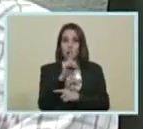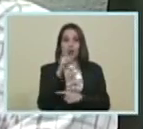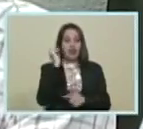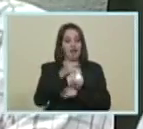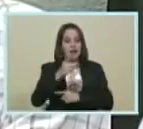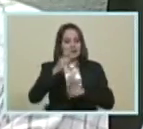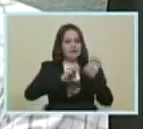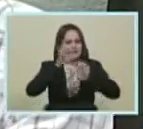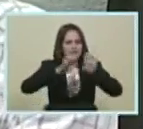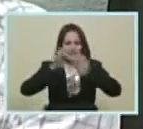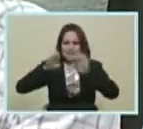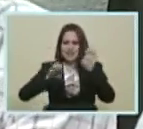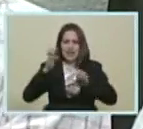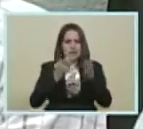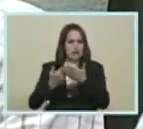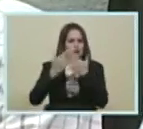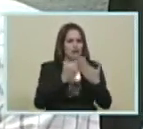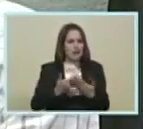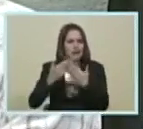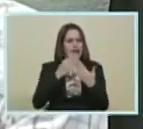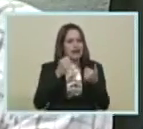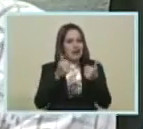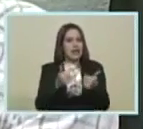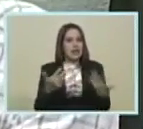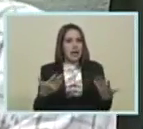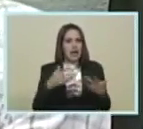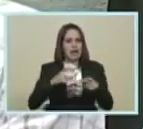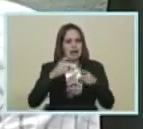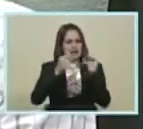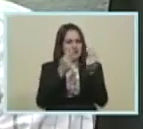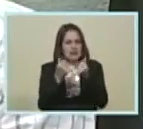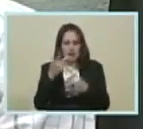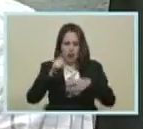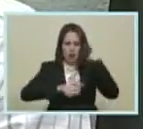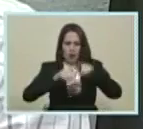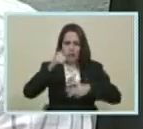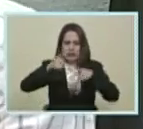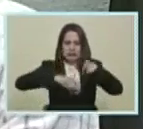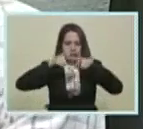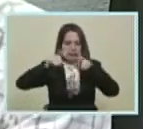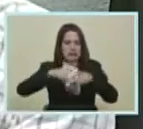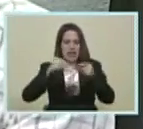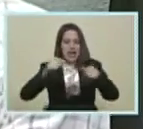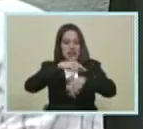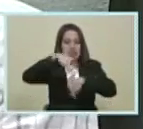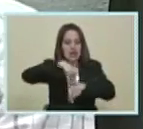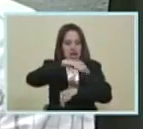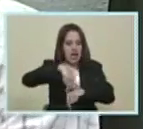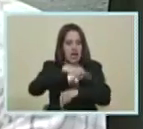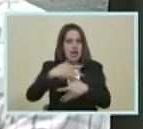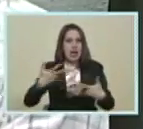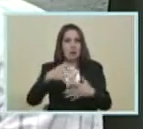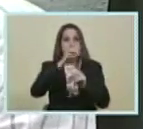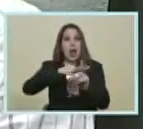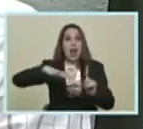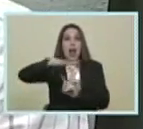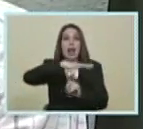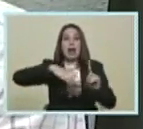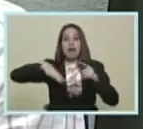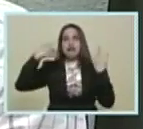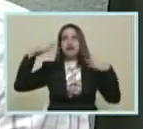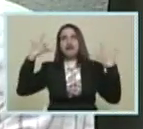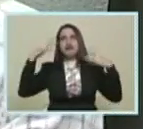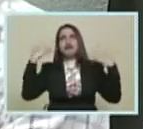estudiar Patrones de consumo Eso si es una ciencia Verdad El sustrato El tiempo El ambiente O sea mil